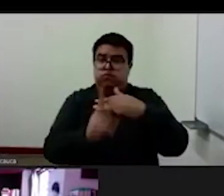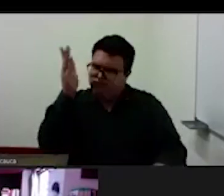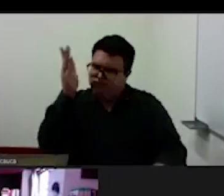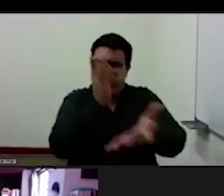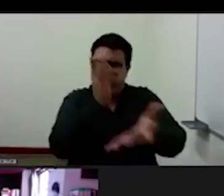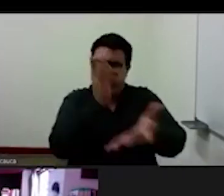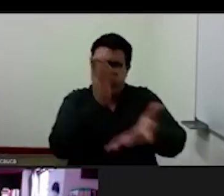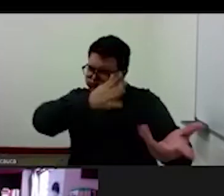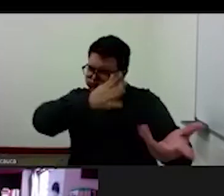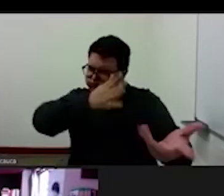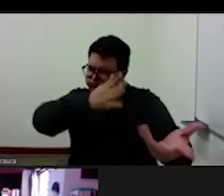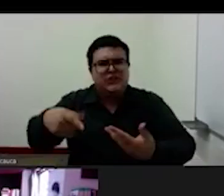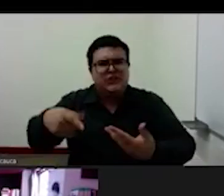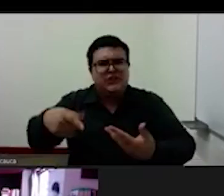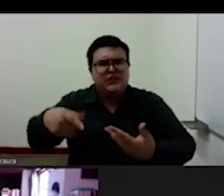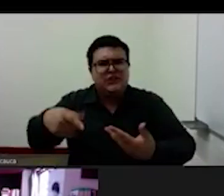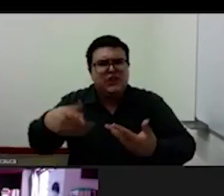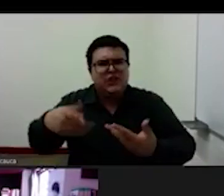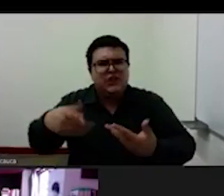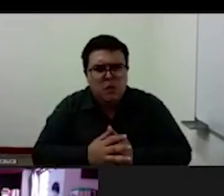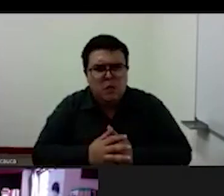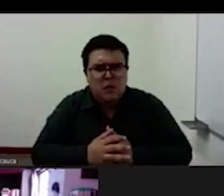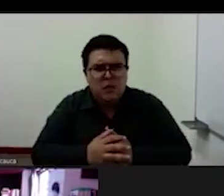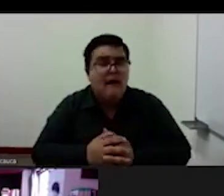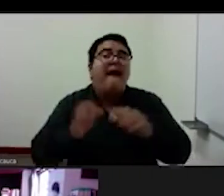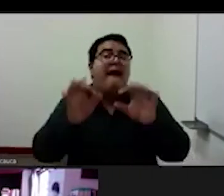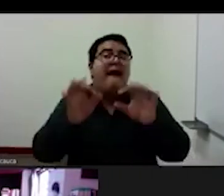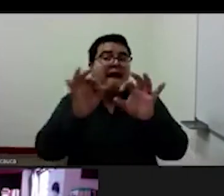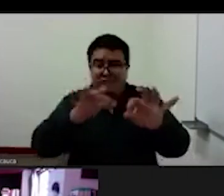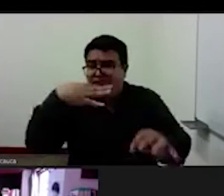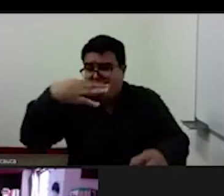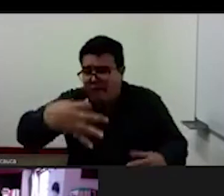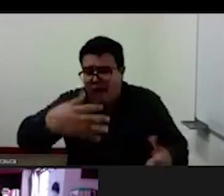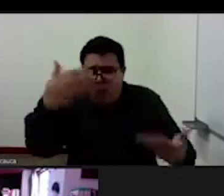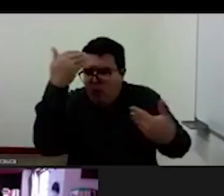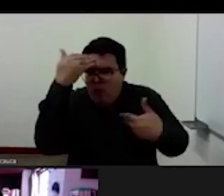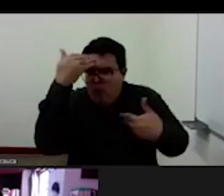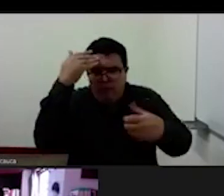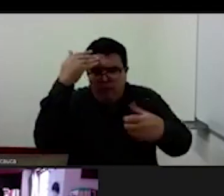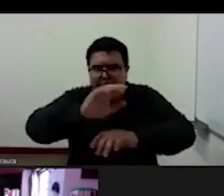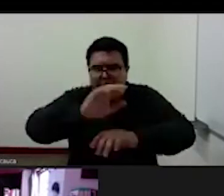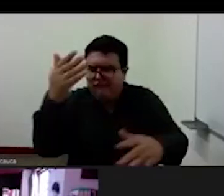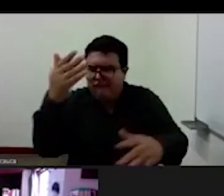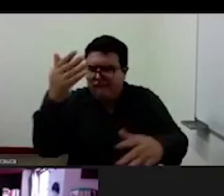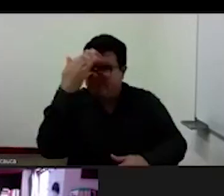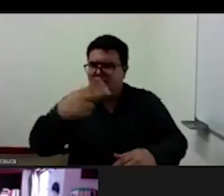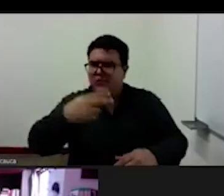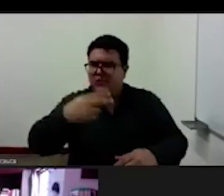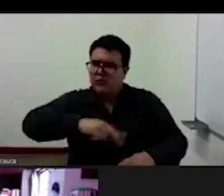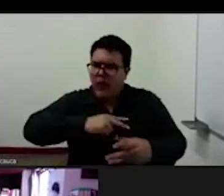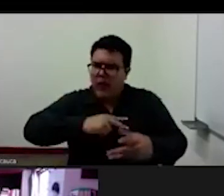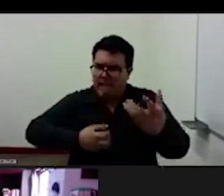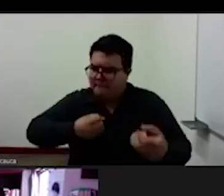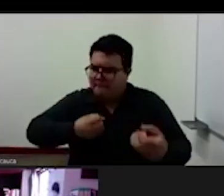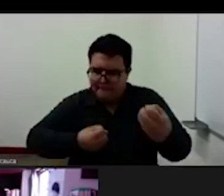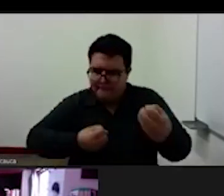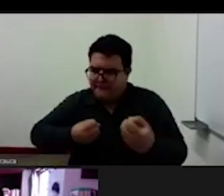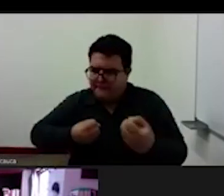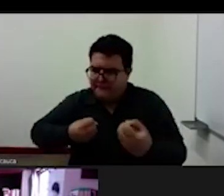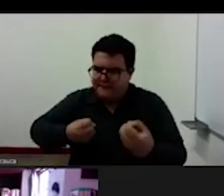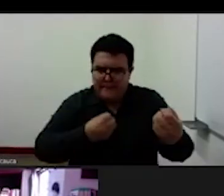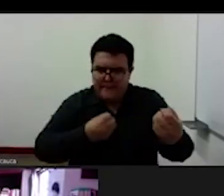decir, tenemos que ser conscientes que no saliremos de la